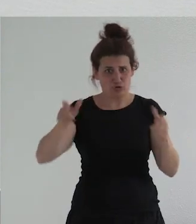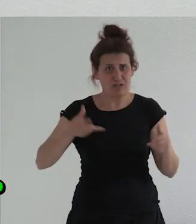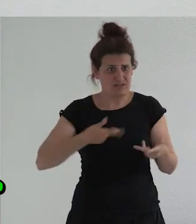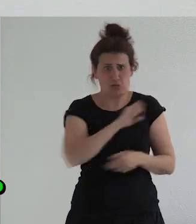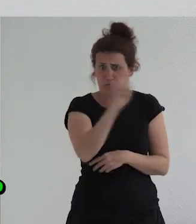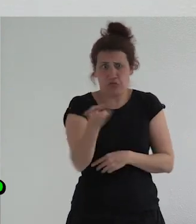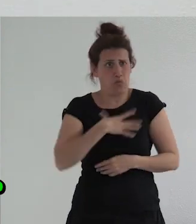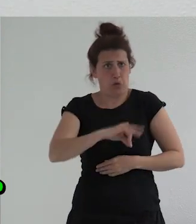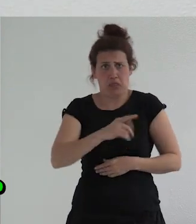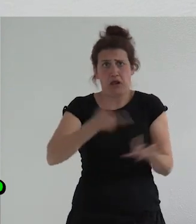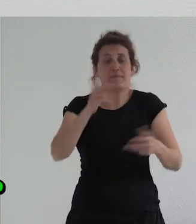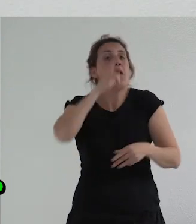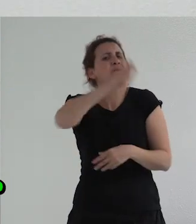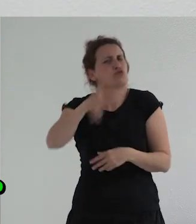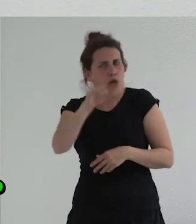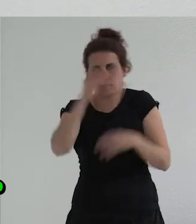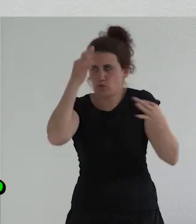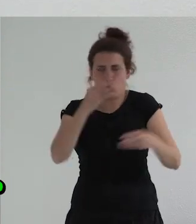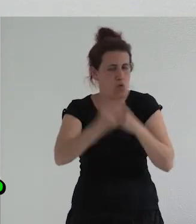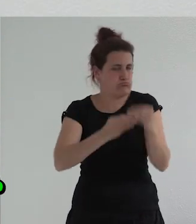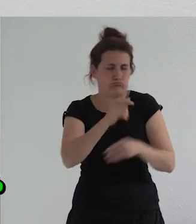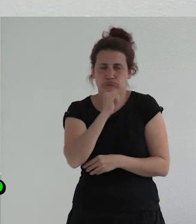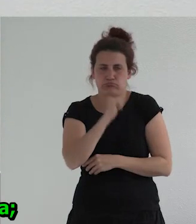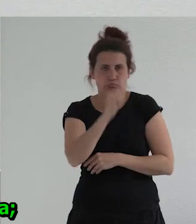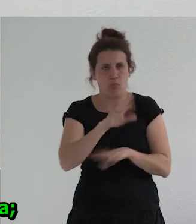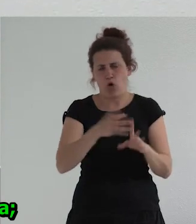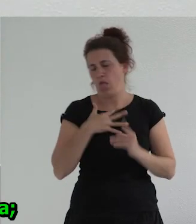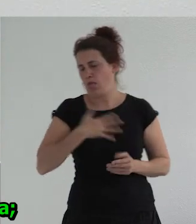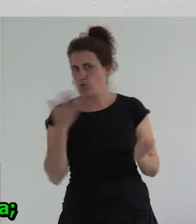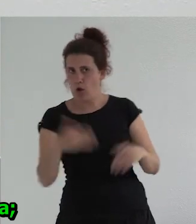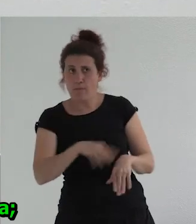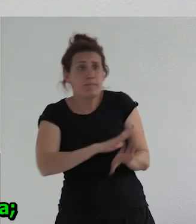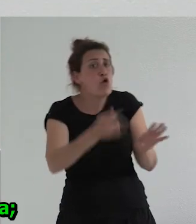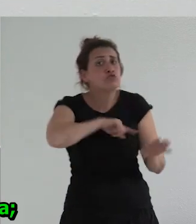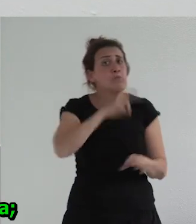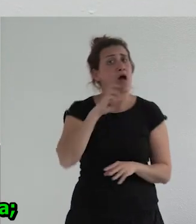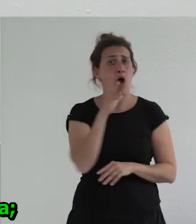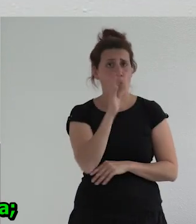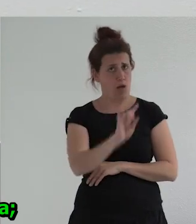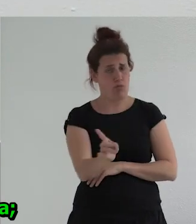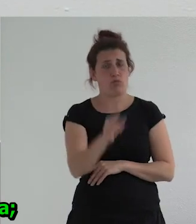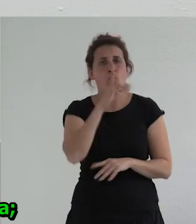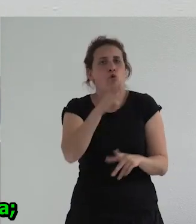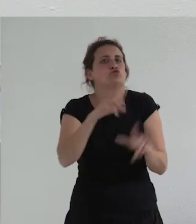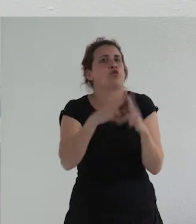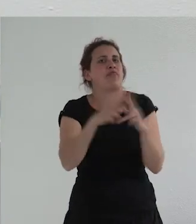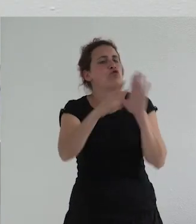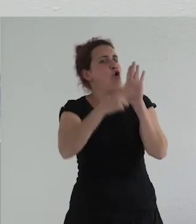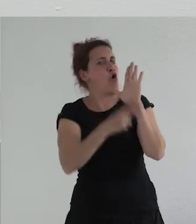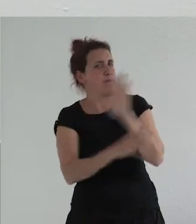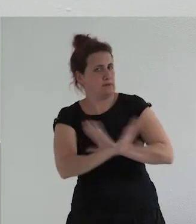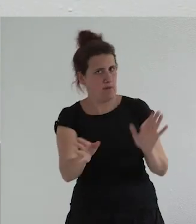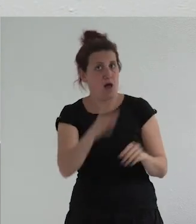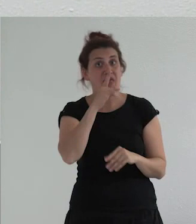diversa habrá gente que no quiera hacerlo porque no le interesa nada porque esté a gusto pero eso no lo podemos valorar ahora siendo una sociedad súper normativa eso lo